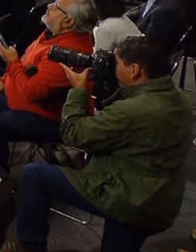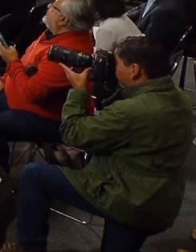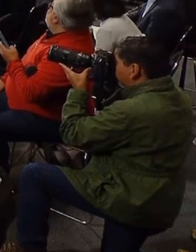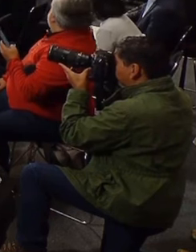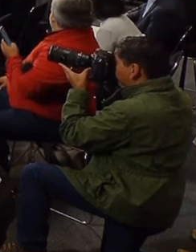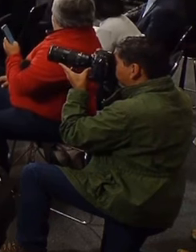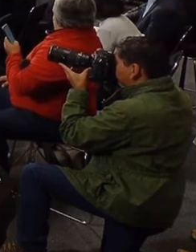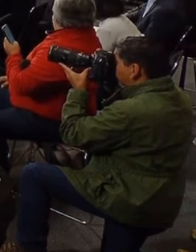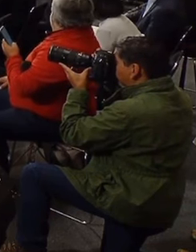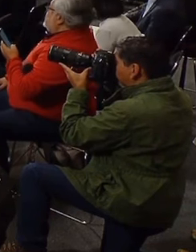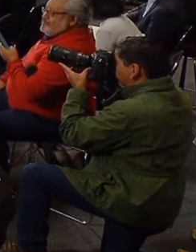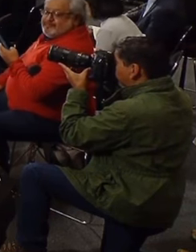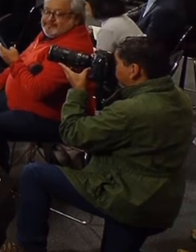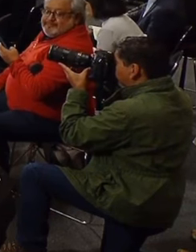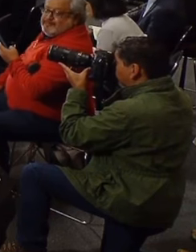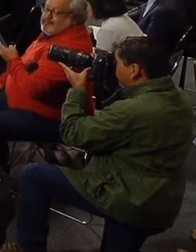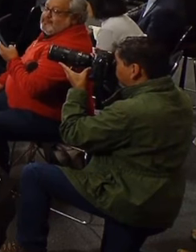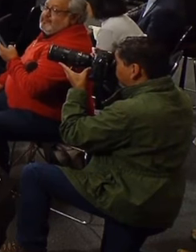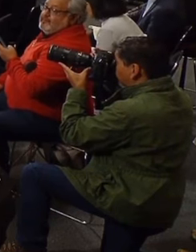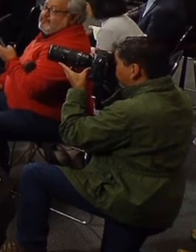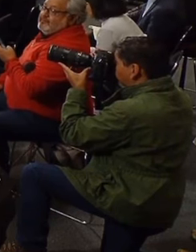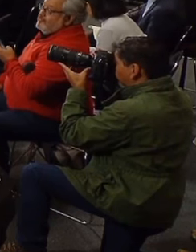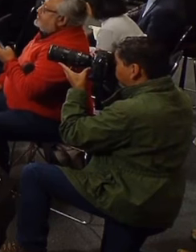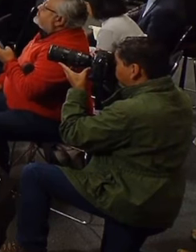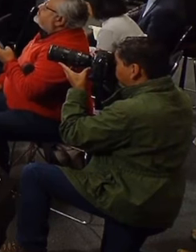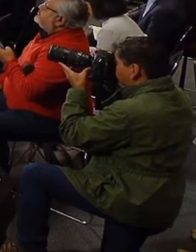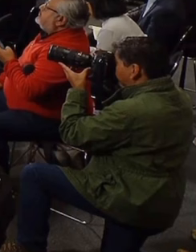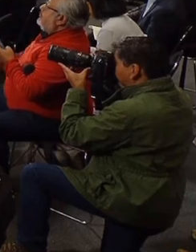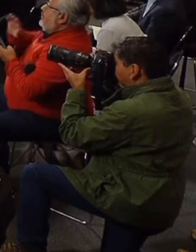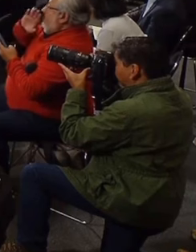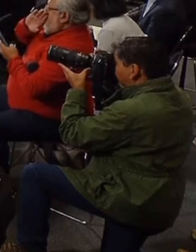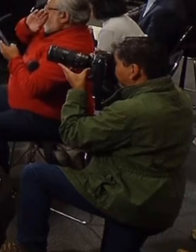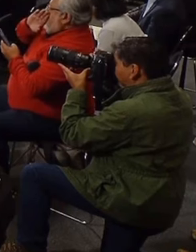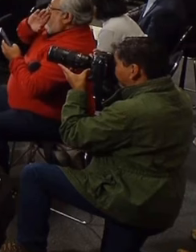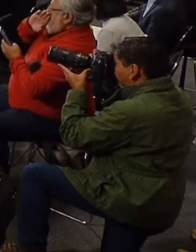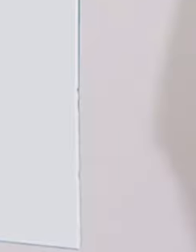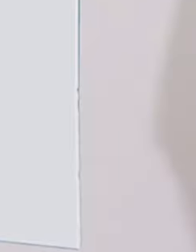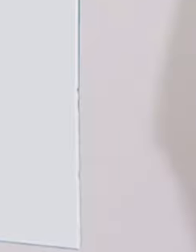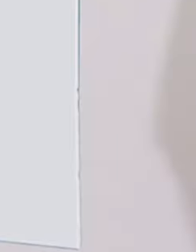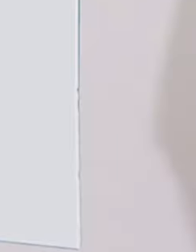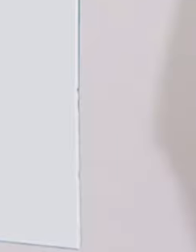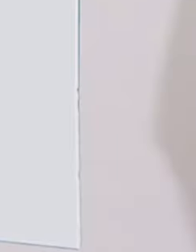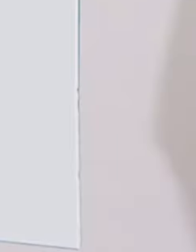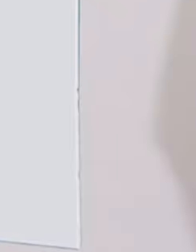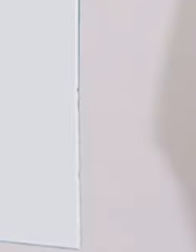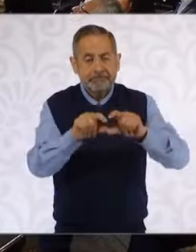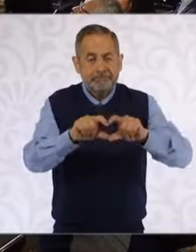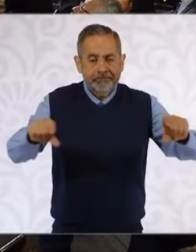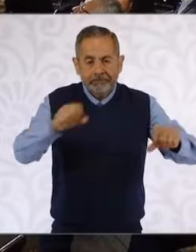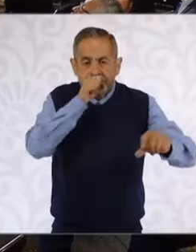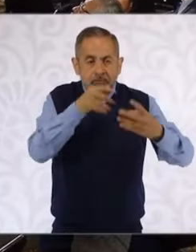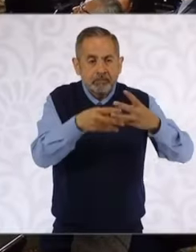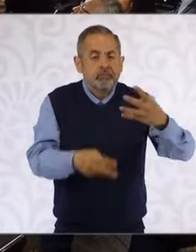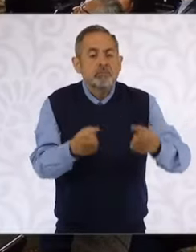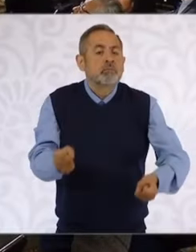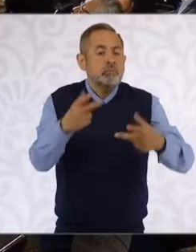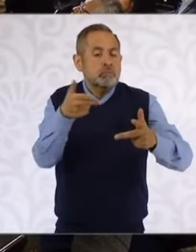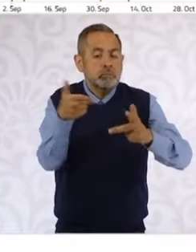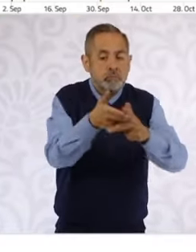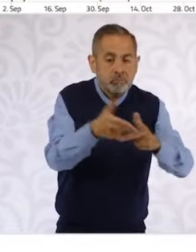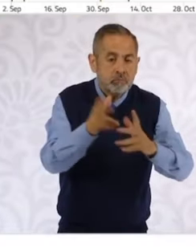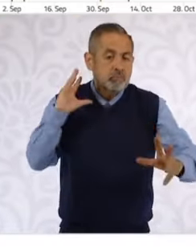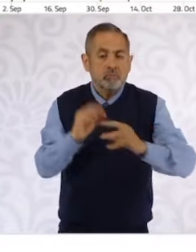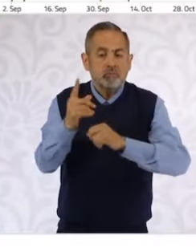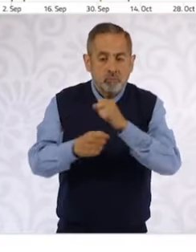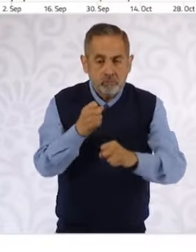viene de acuerdo a la información, están ordenados de acuerdo al delito del día anterior. Tener los homicidios del